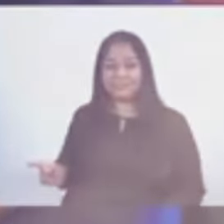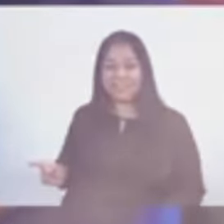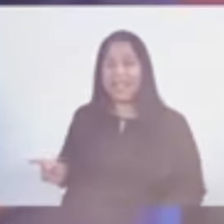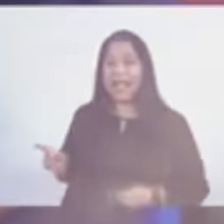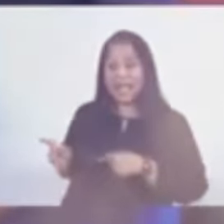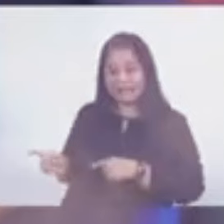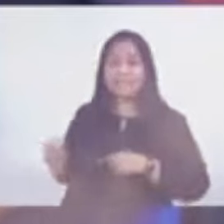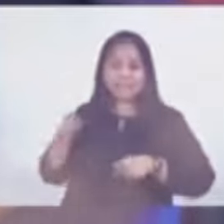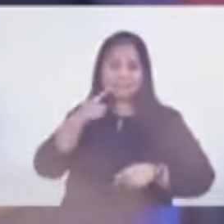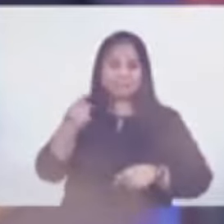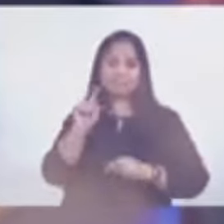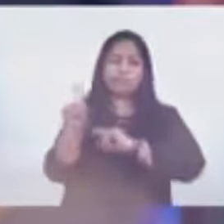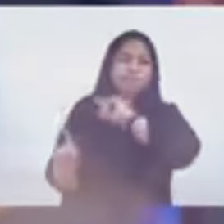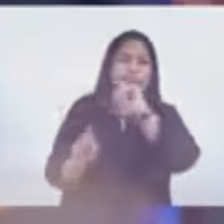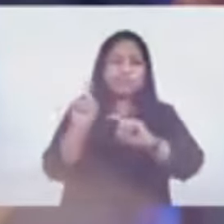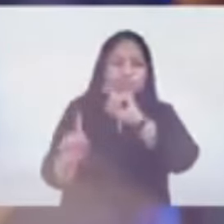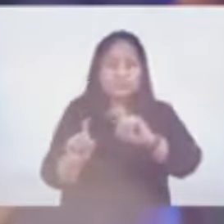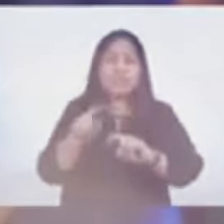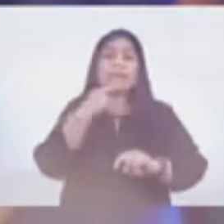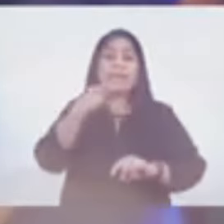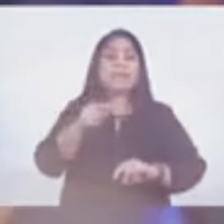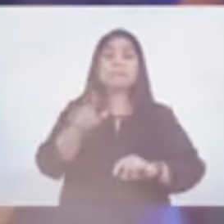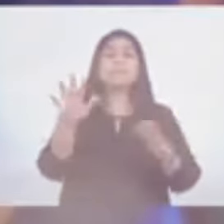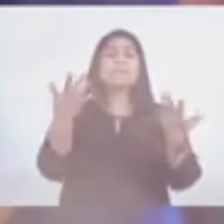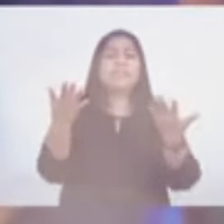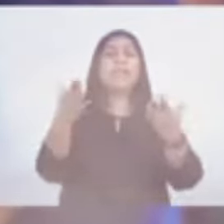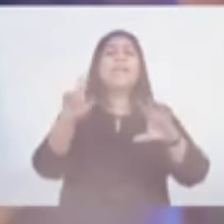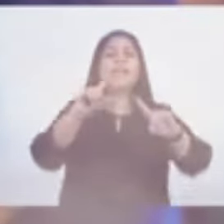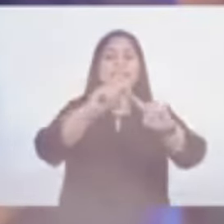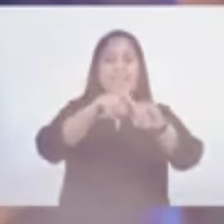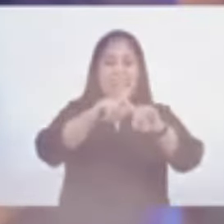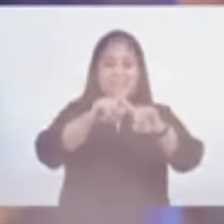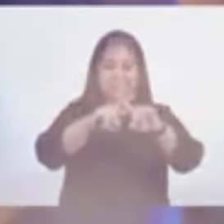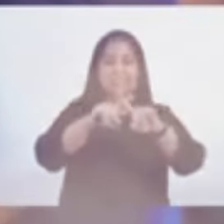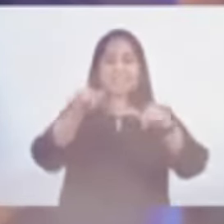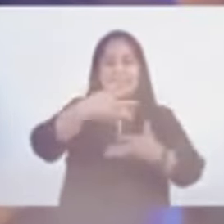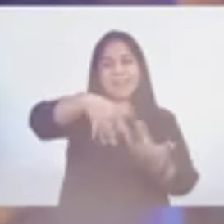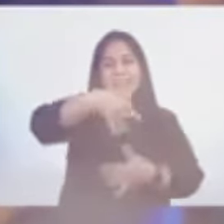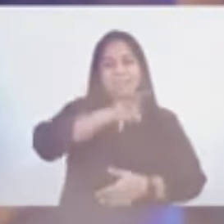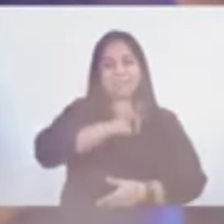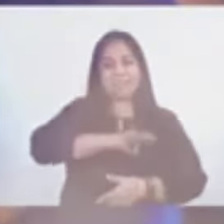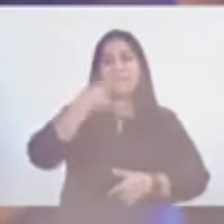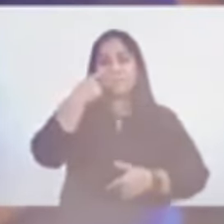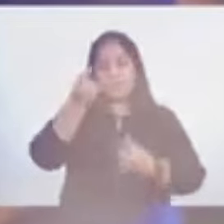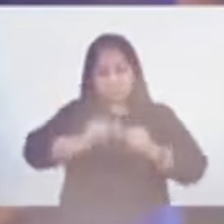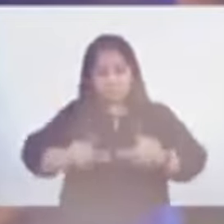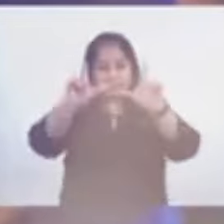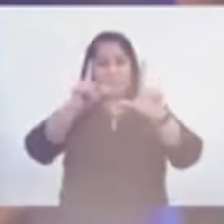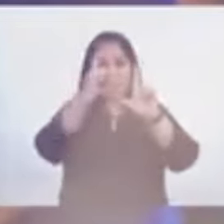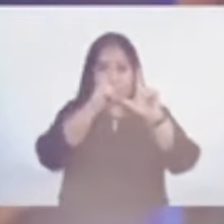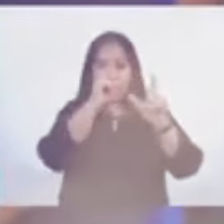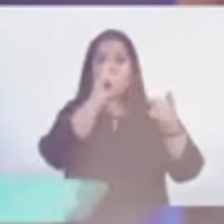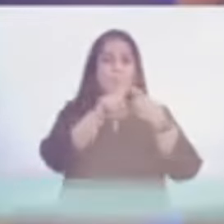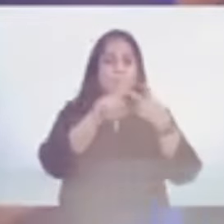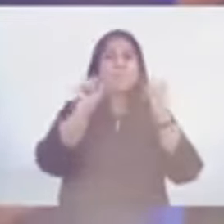Ahí pueden plantear sus preguntas al presidente de la república y subir fotografías para poder facilitar